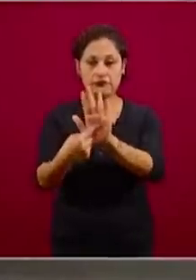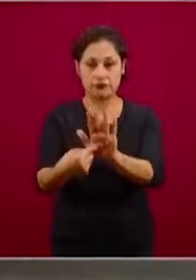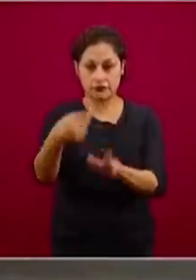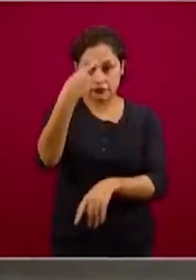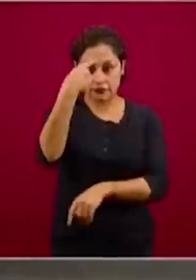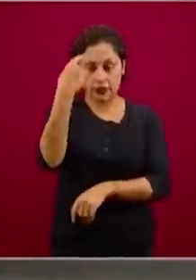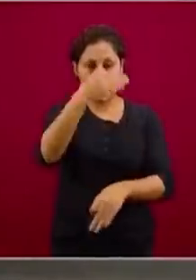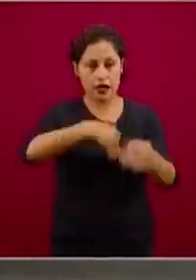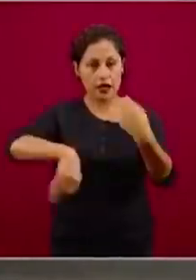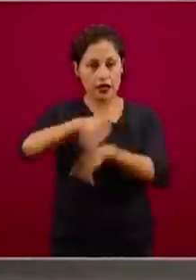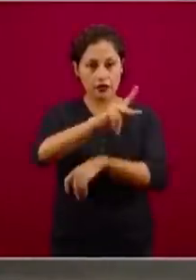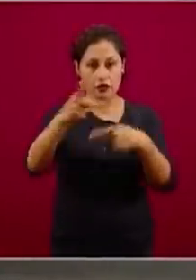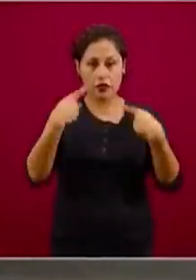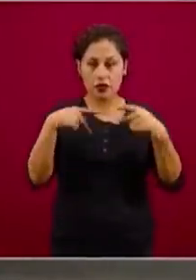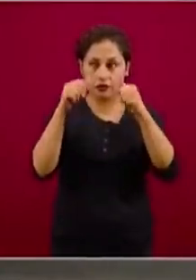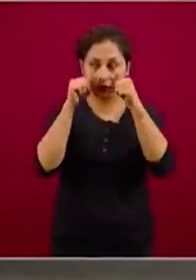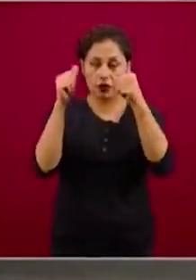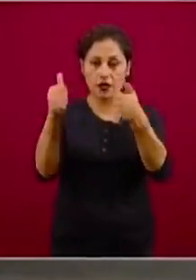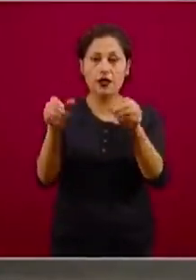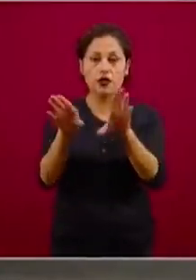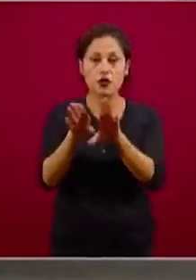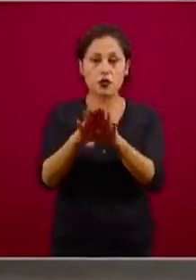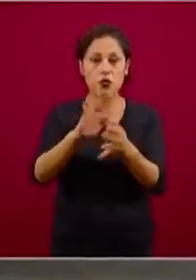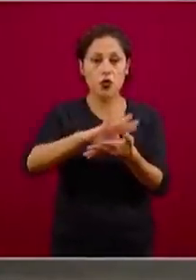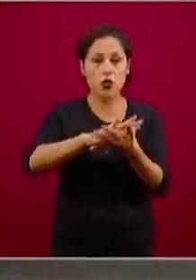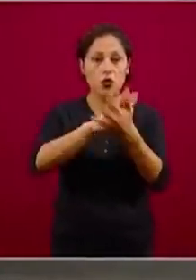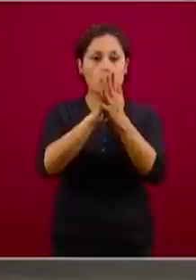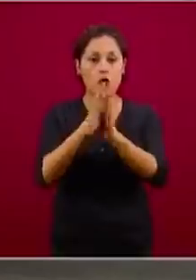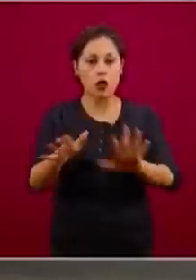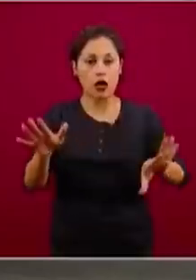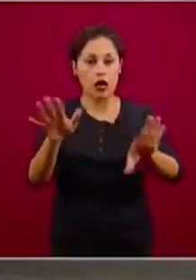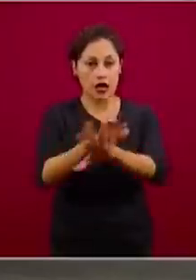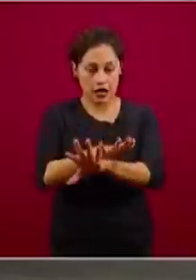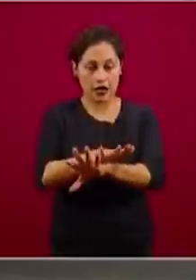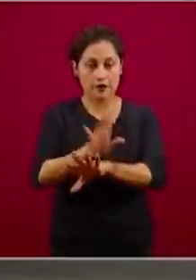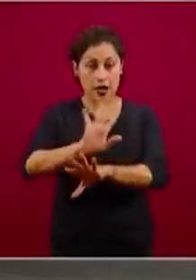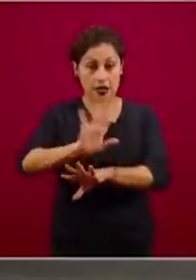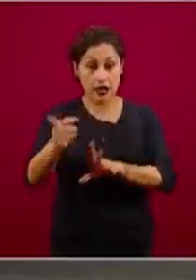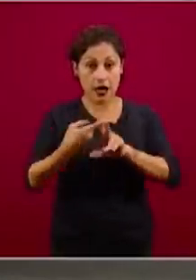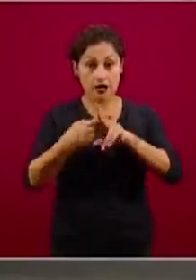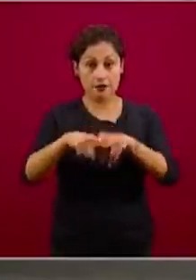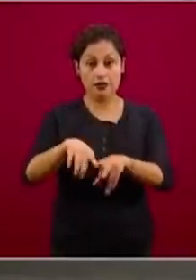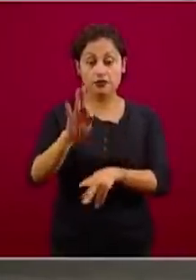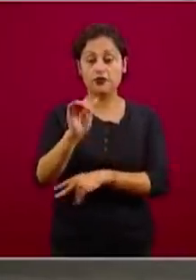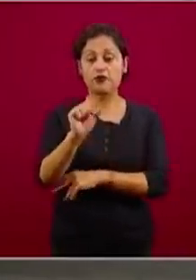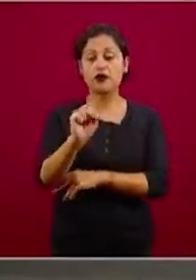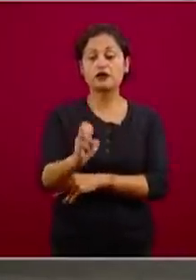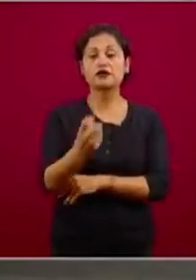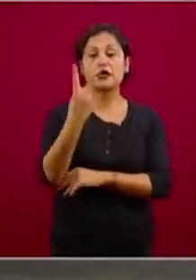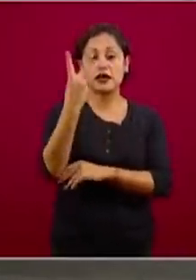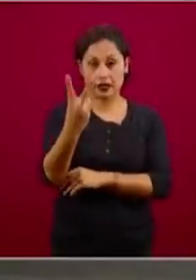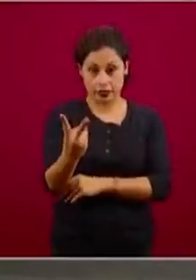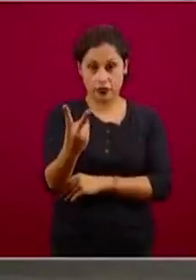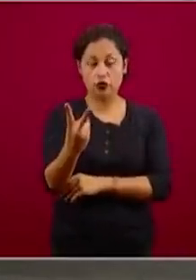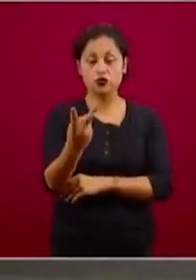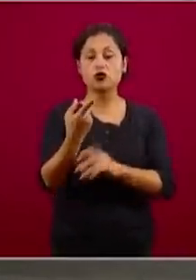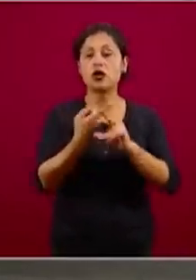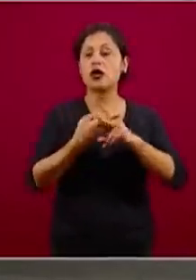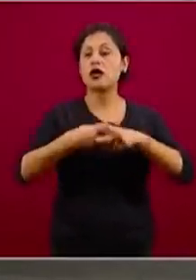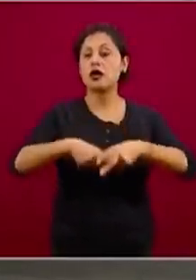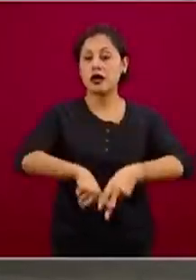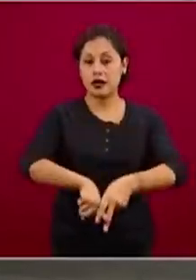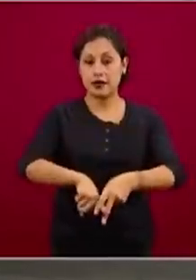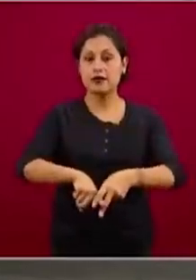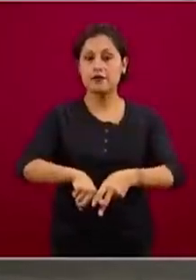este cambio de prácticas. Cuando empezó la fase 2 empezó también, además de la vigilancia que ya se